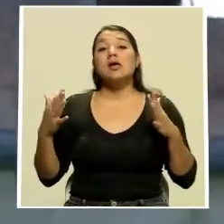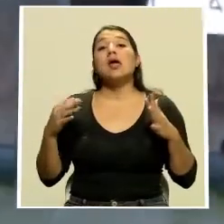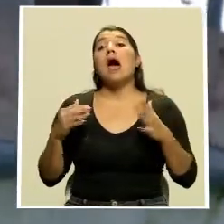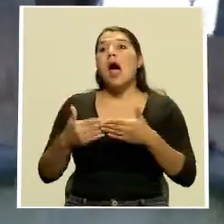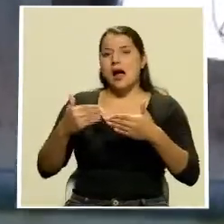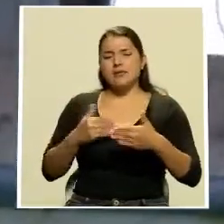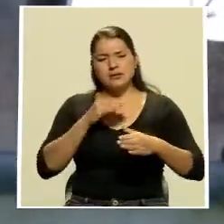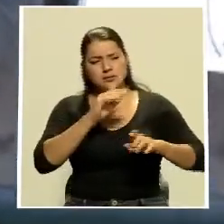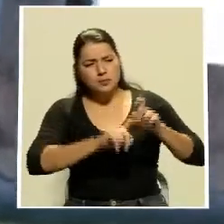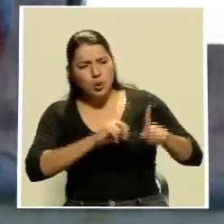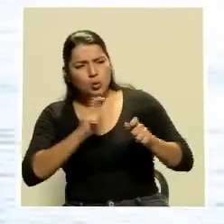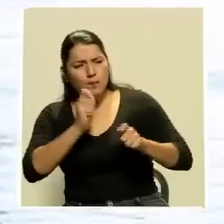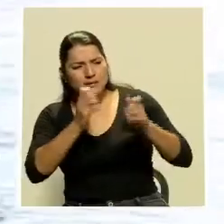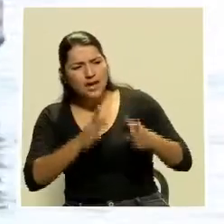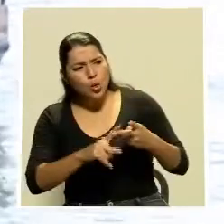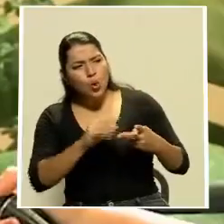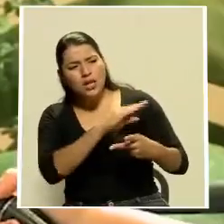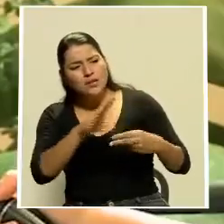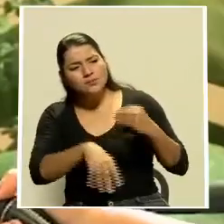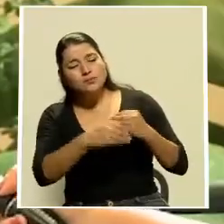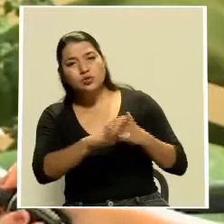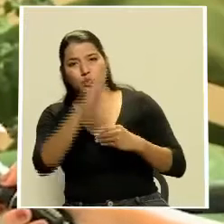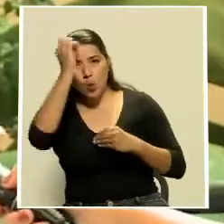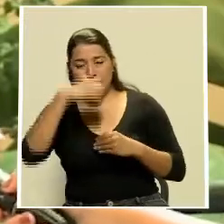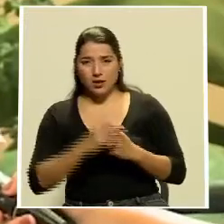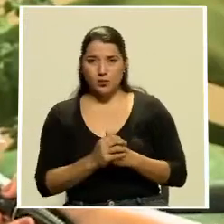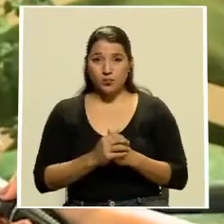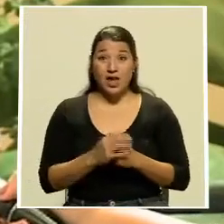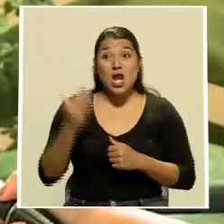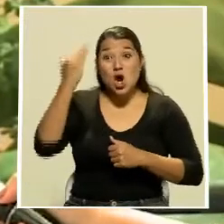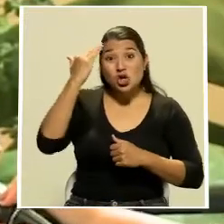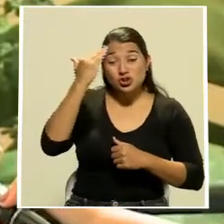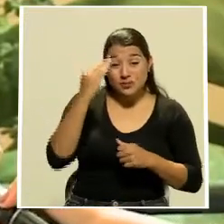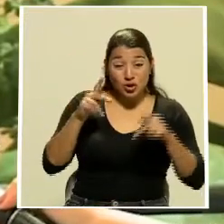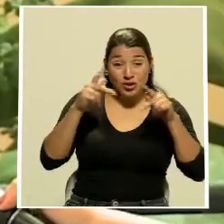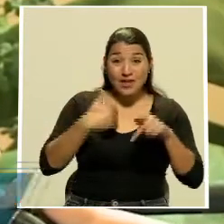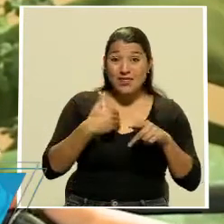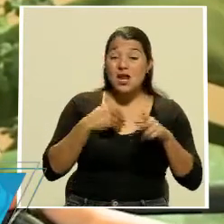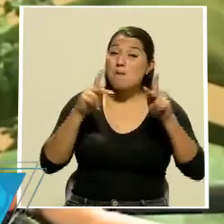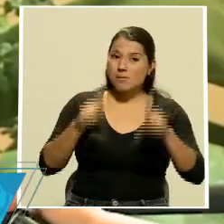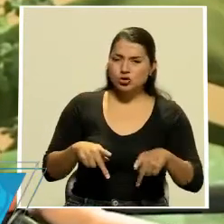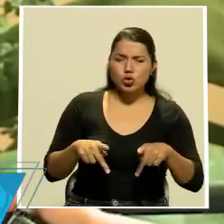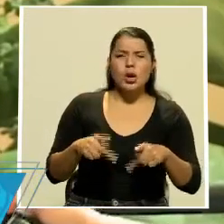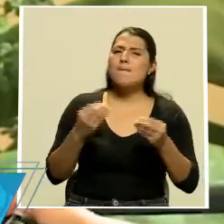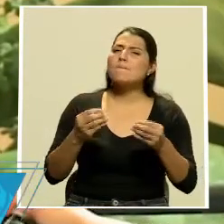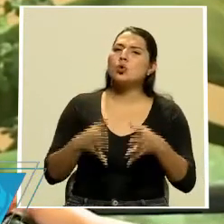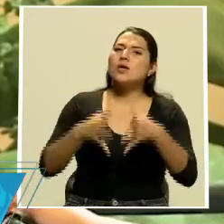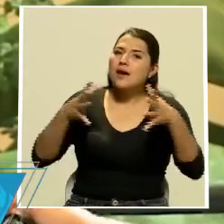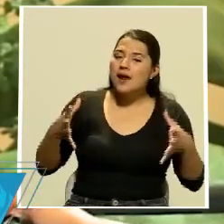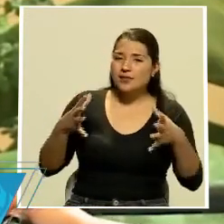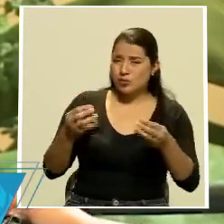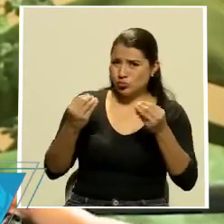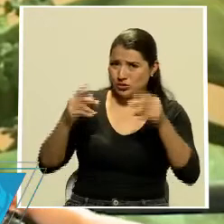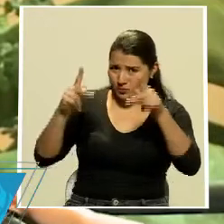pescadores y usuarios del mar. La población de la gente del mar es muy grande, son cinco sectores muy fuertes los que están ahí.